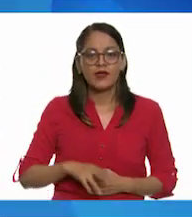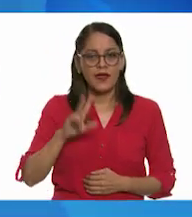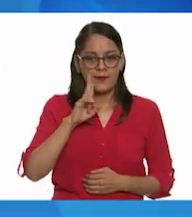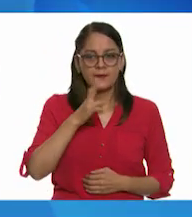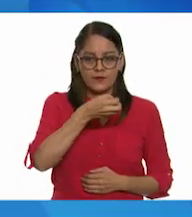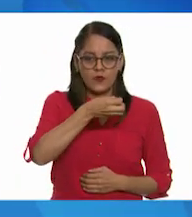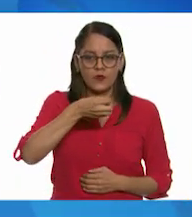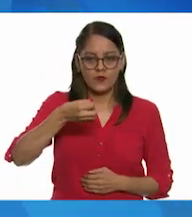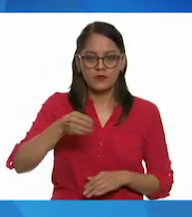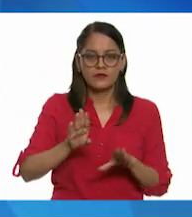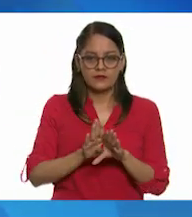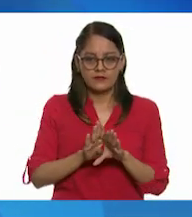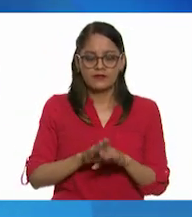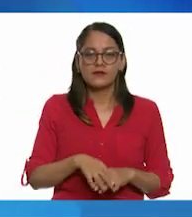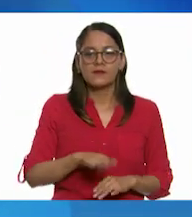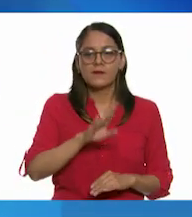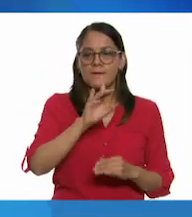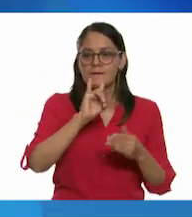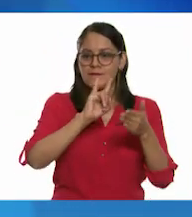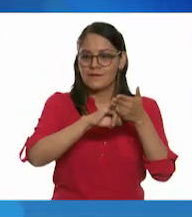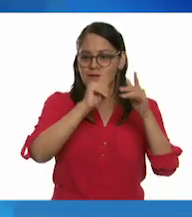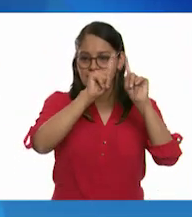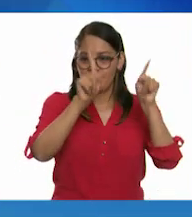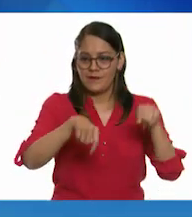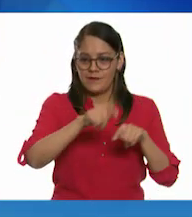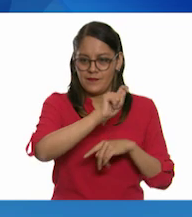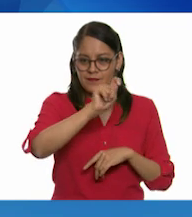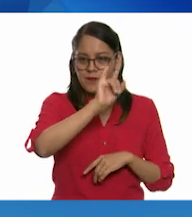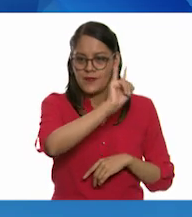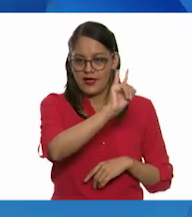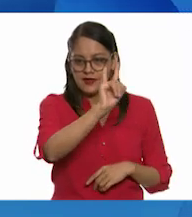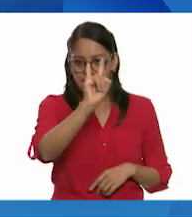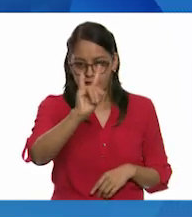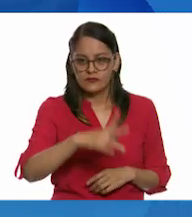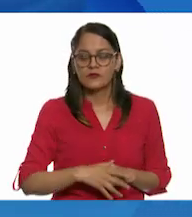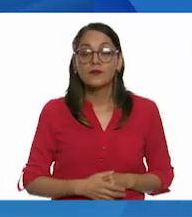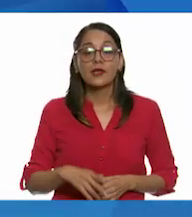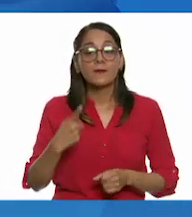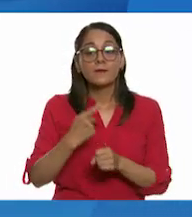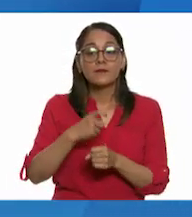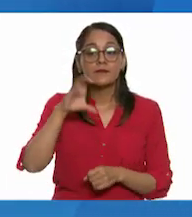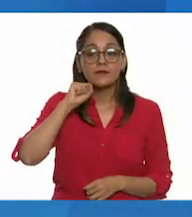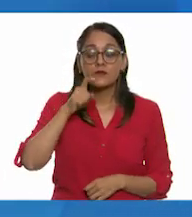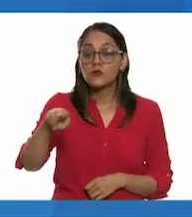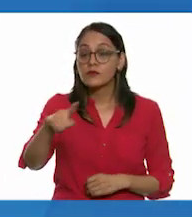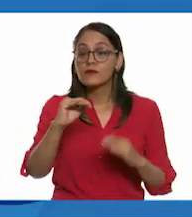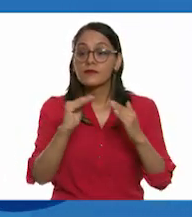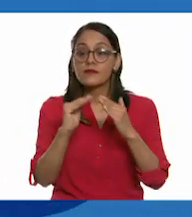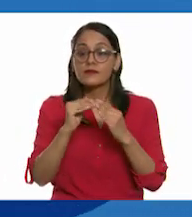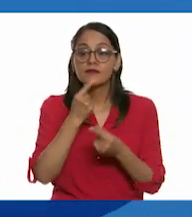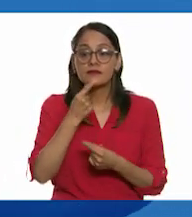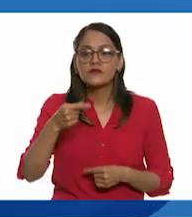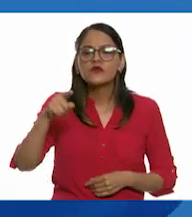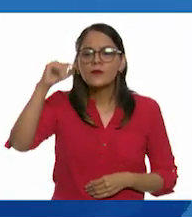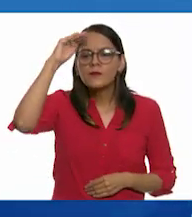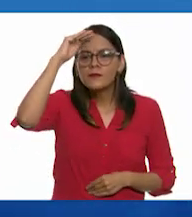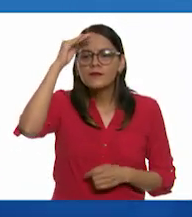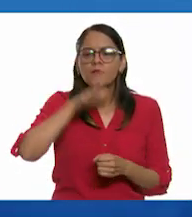Muy bien, entonces déjenme los vamos a poner en nuestro pizarrón. Primero voy a poner el anaranjado. Y ustedes, niñas y niños allá en casa, ¿cuál se